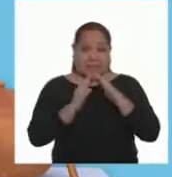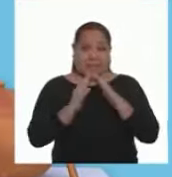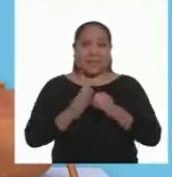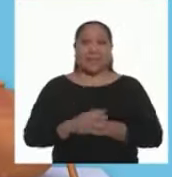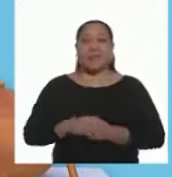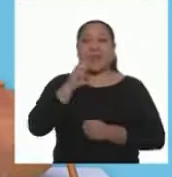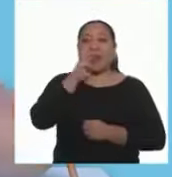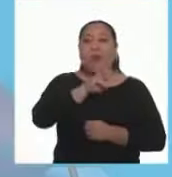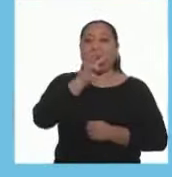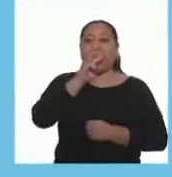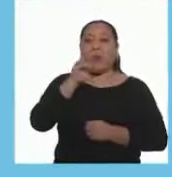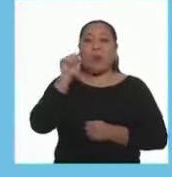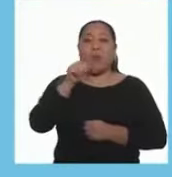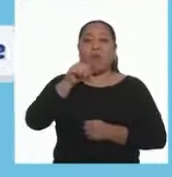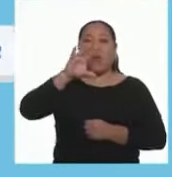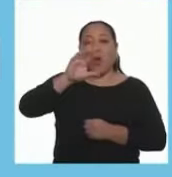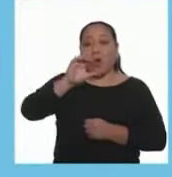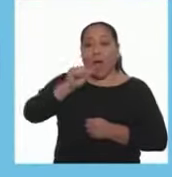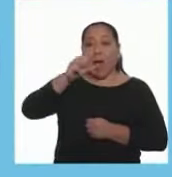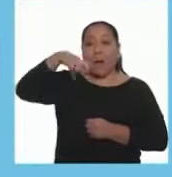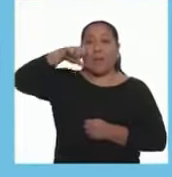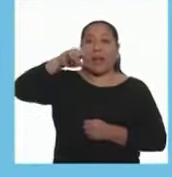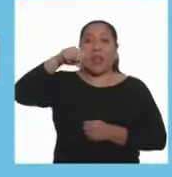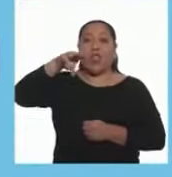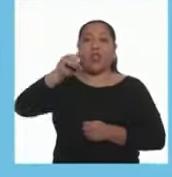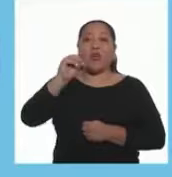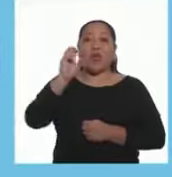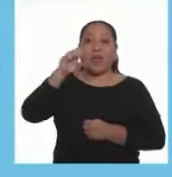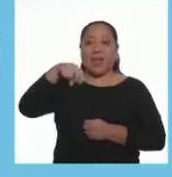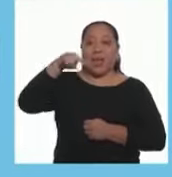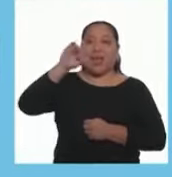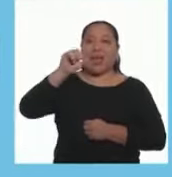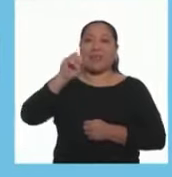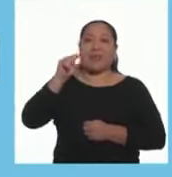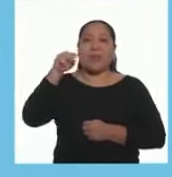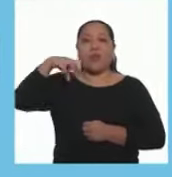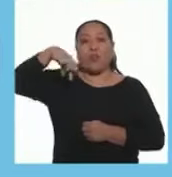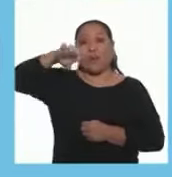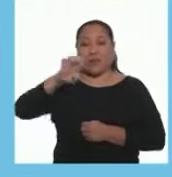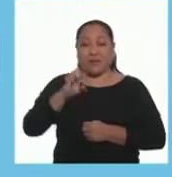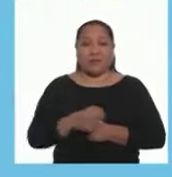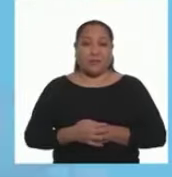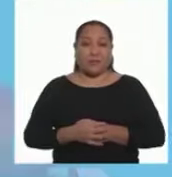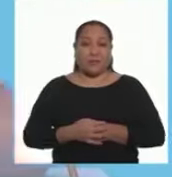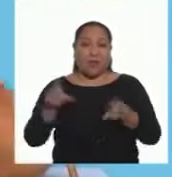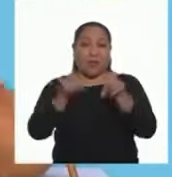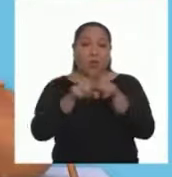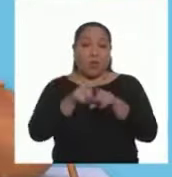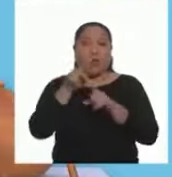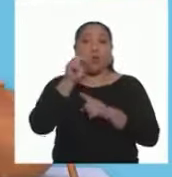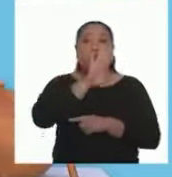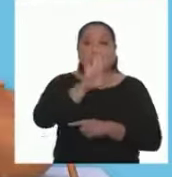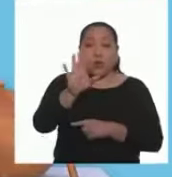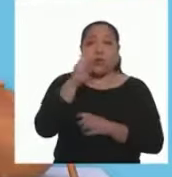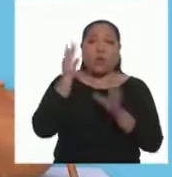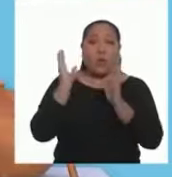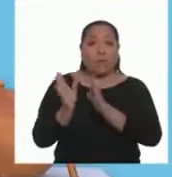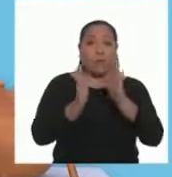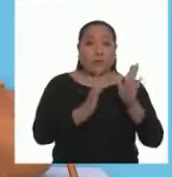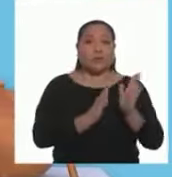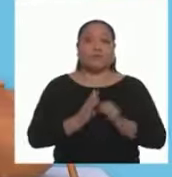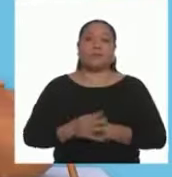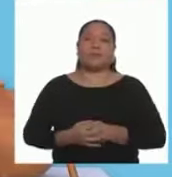web de Aprendo en Casa www.aprendoencasa.pe O bien,